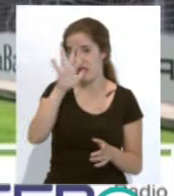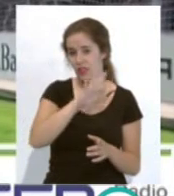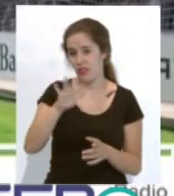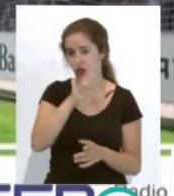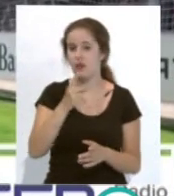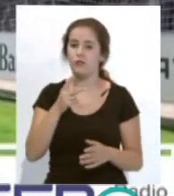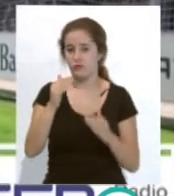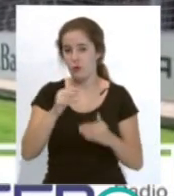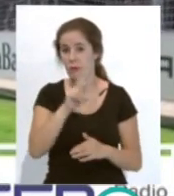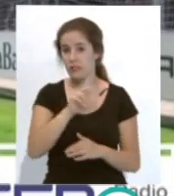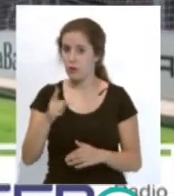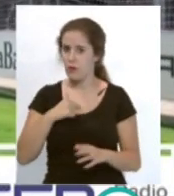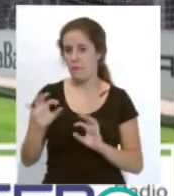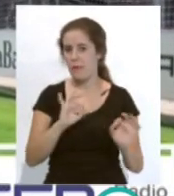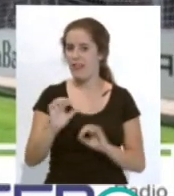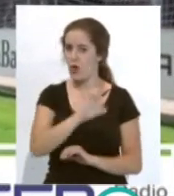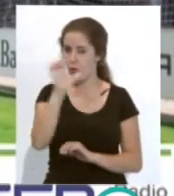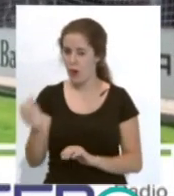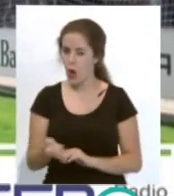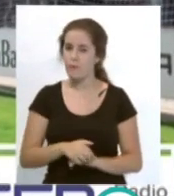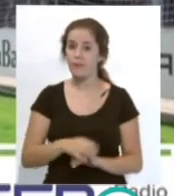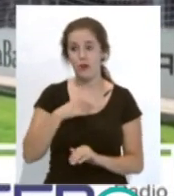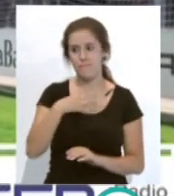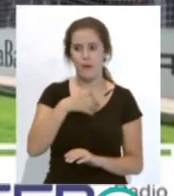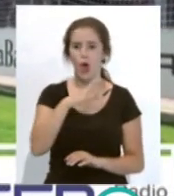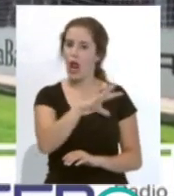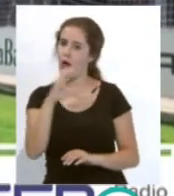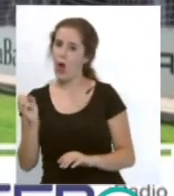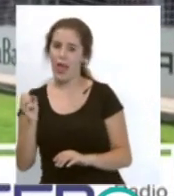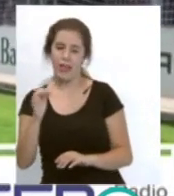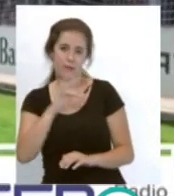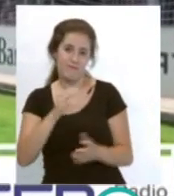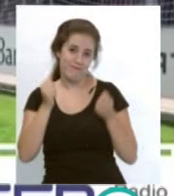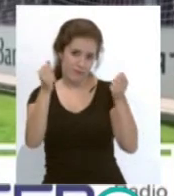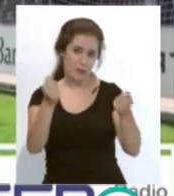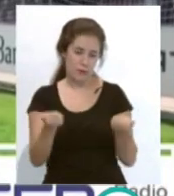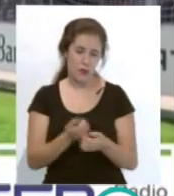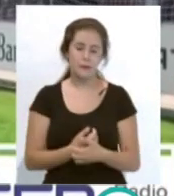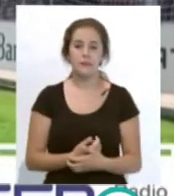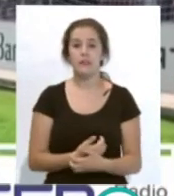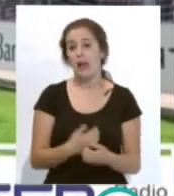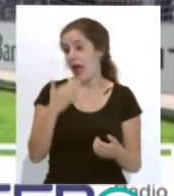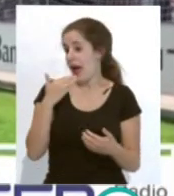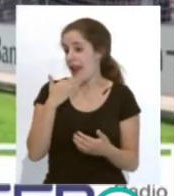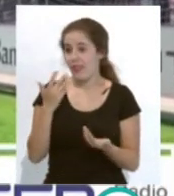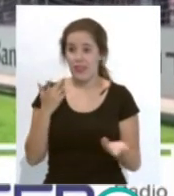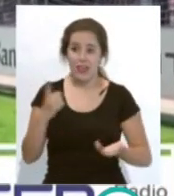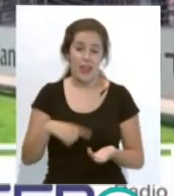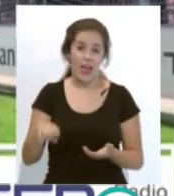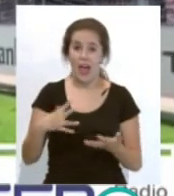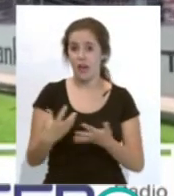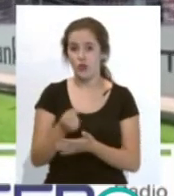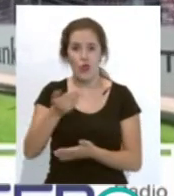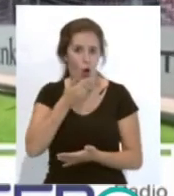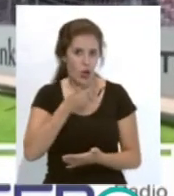el europeo y no voy a ir a poder recoger el trofeo. Nada, agradecer a todos